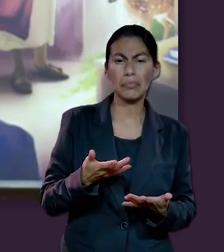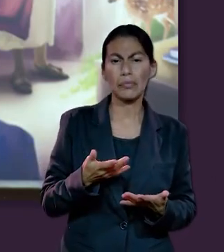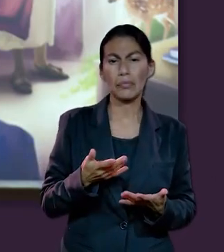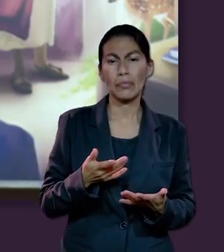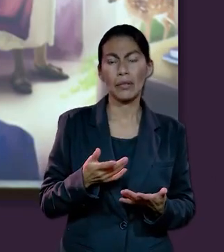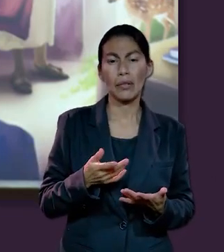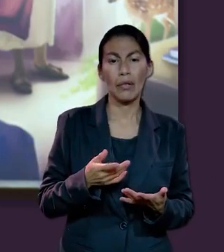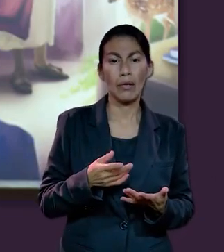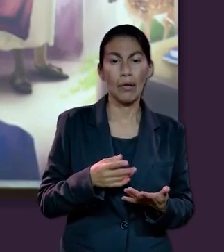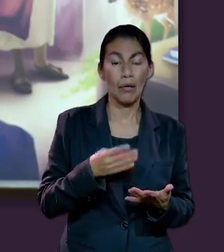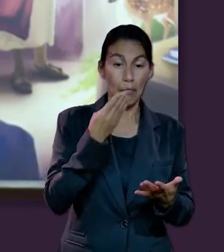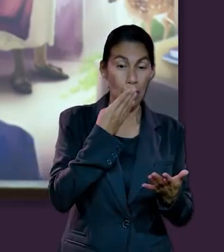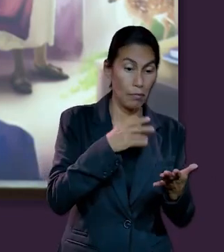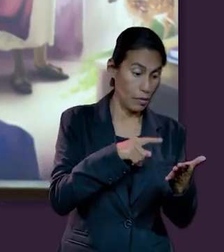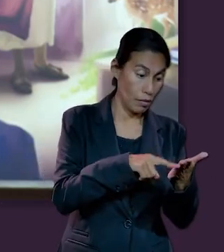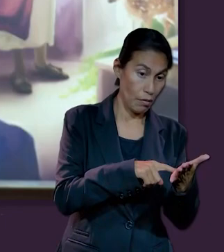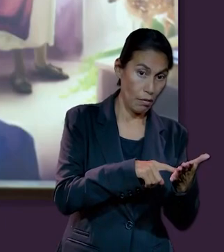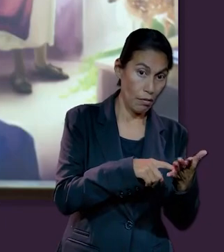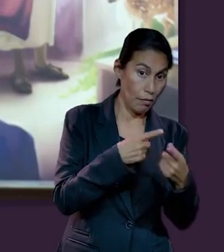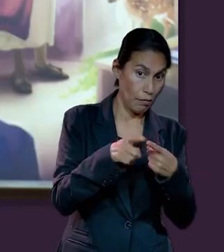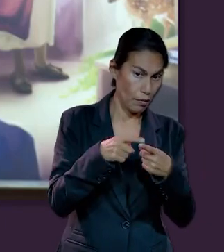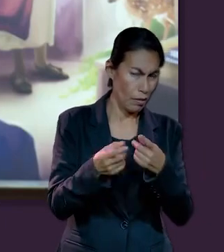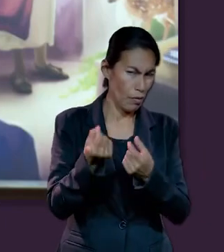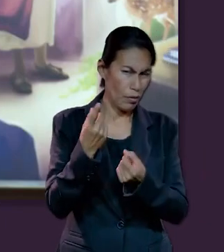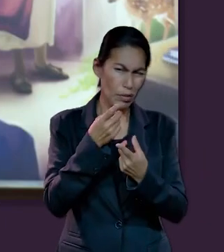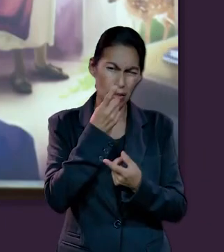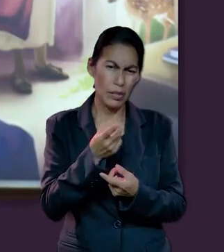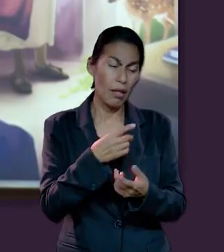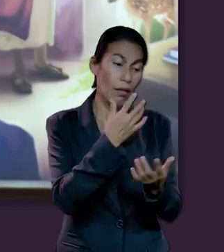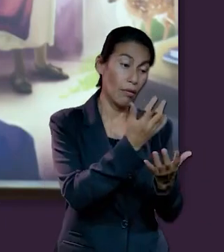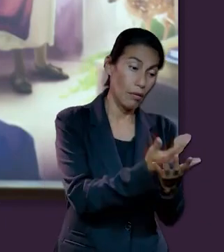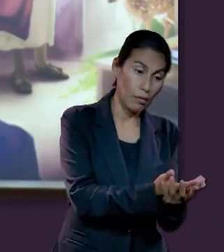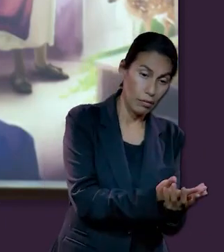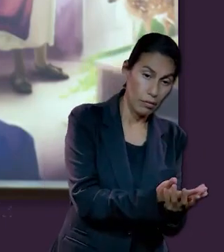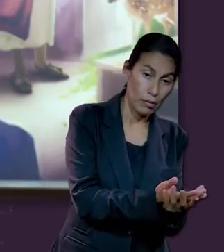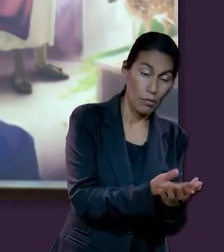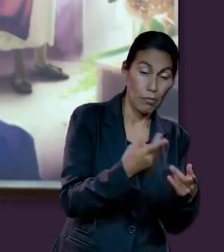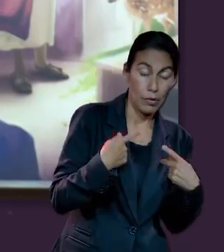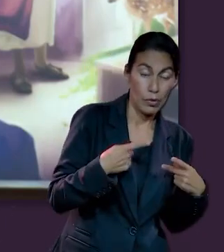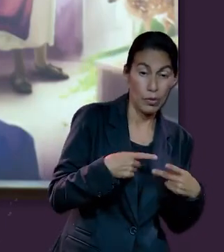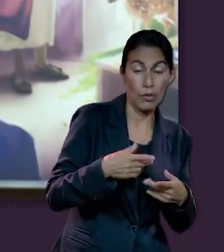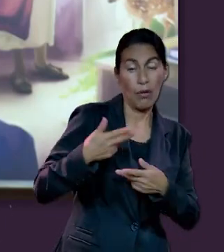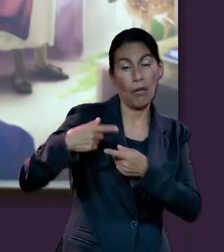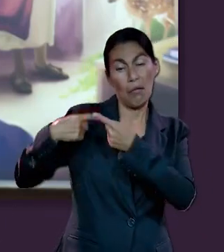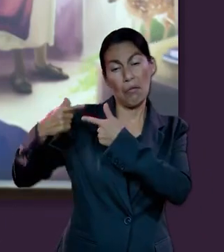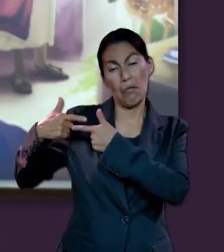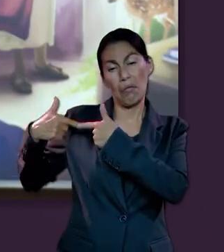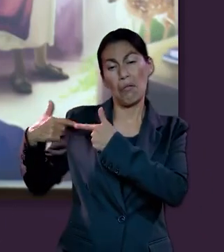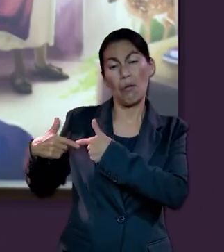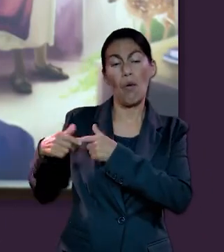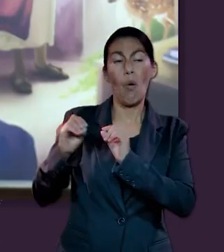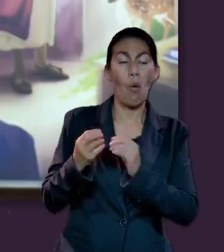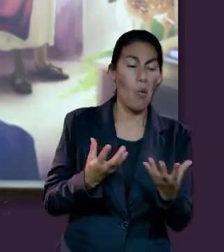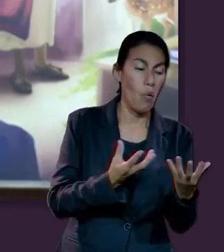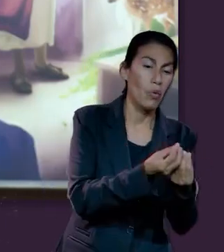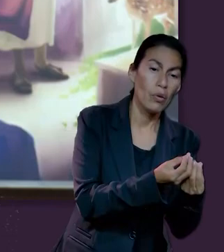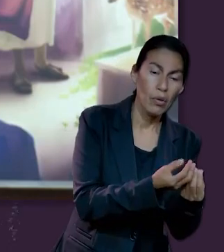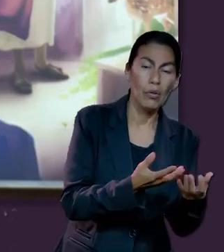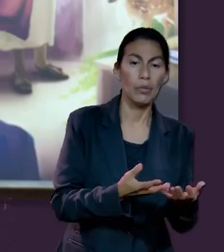depende de la versión que manejamos de la Biblia, descansó con sus antepasados, se unió con sus antepasados,